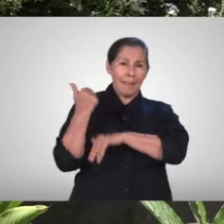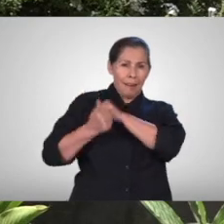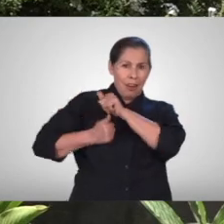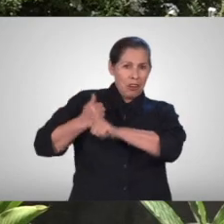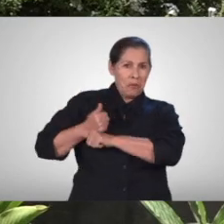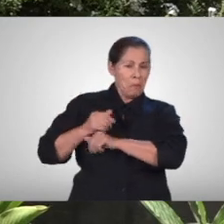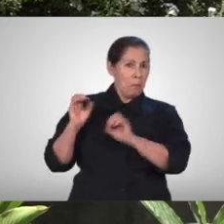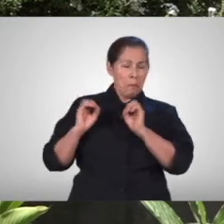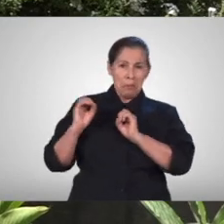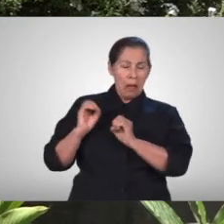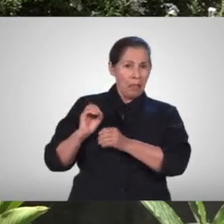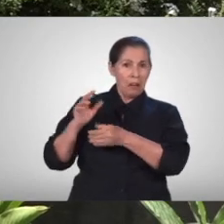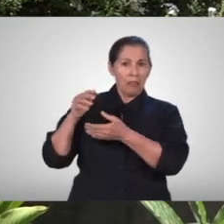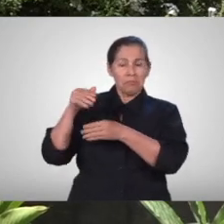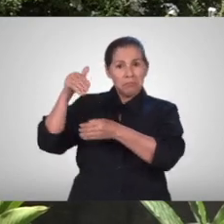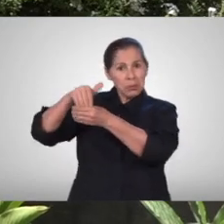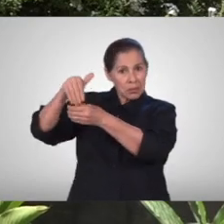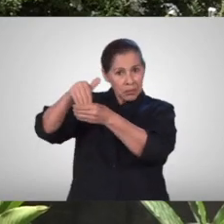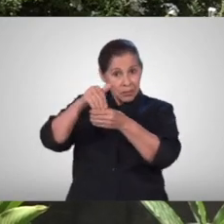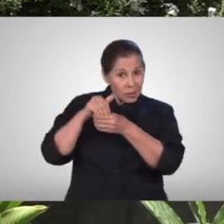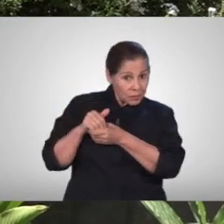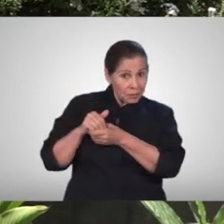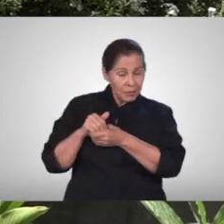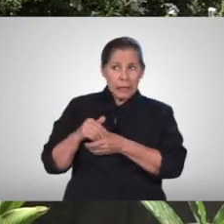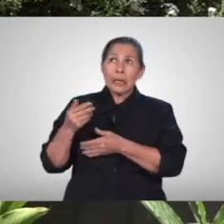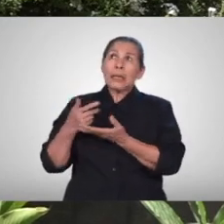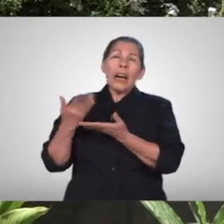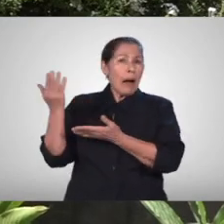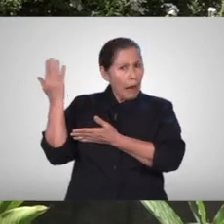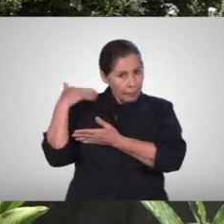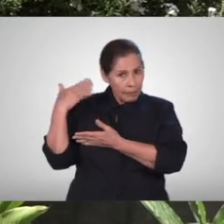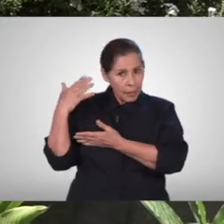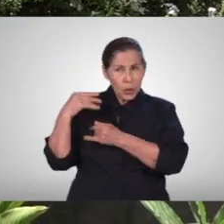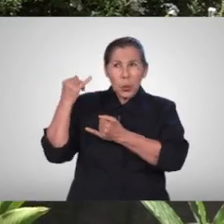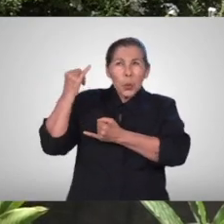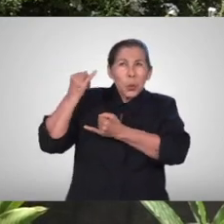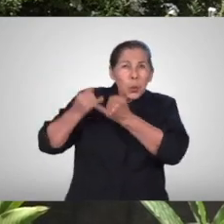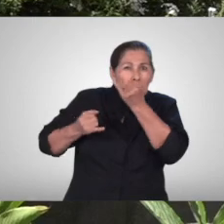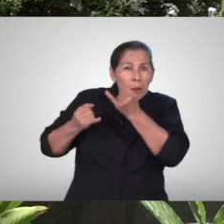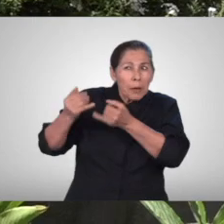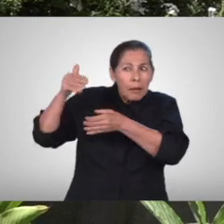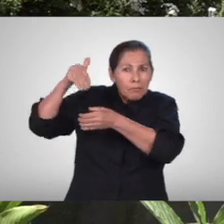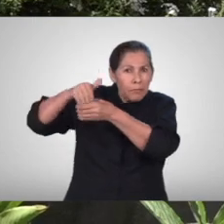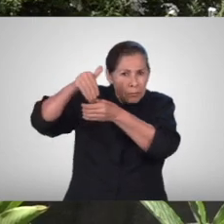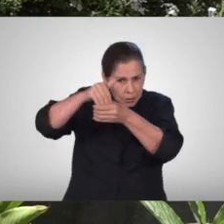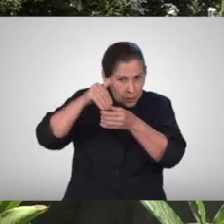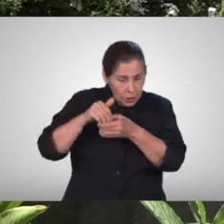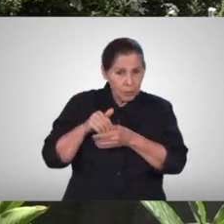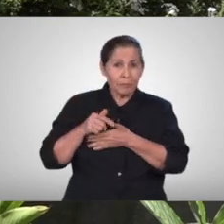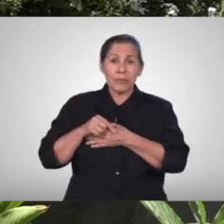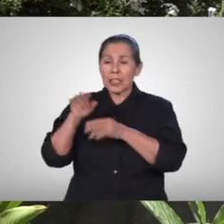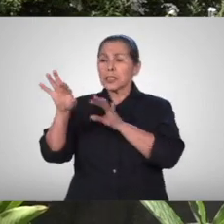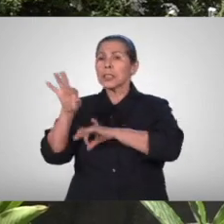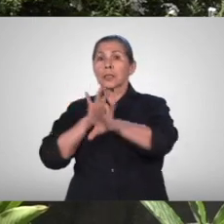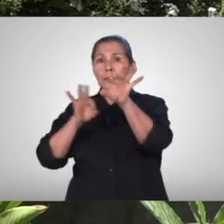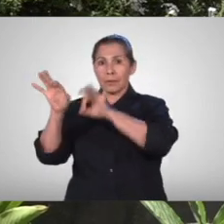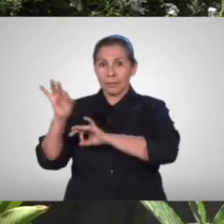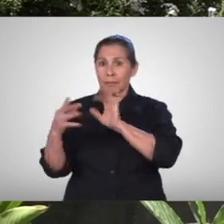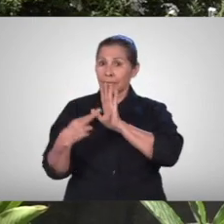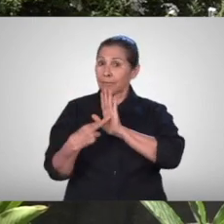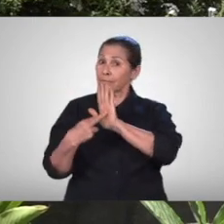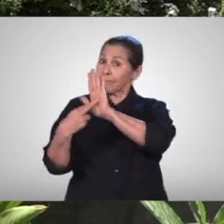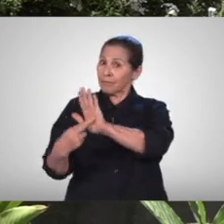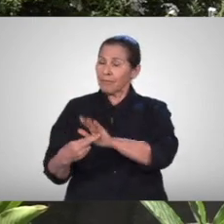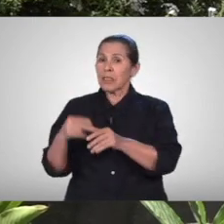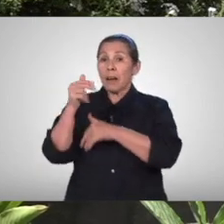desarrollar selecciones estudiantiles la última ocasión en que la comunidad estudiantil eligió democráticamente a sus representantes